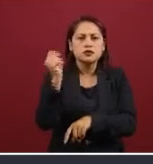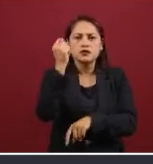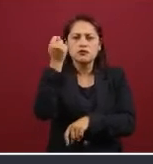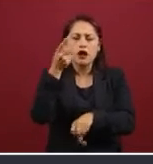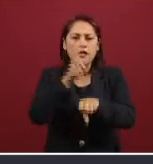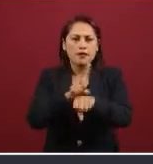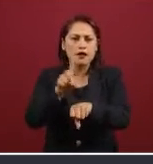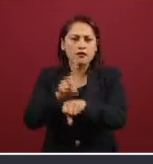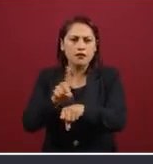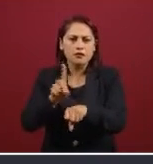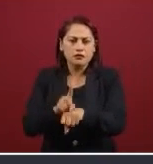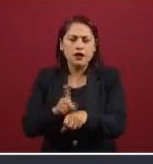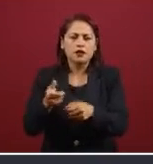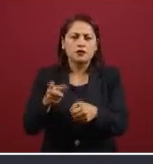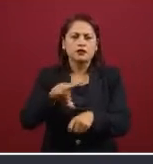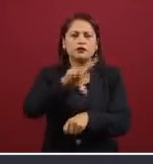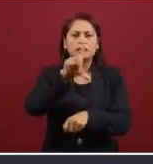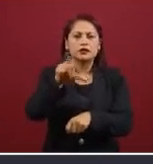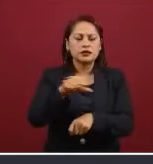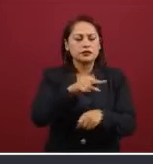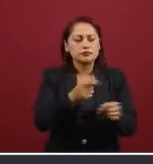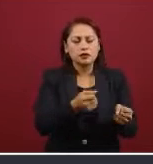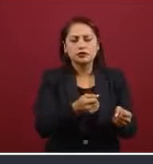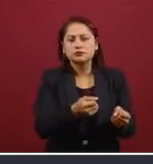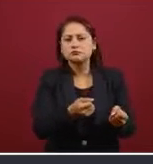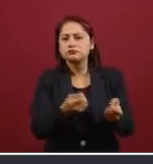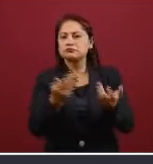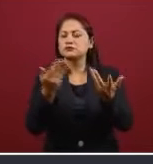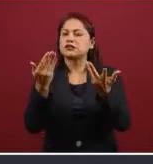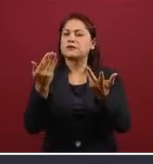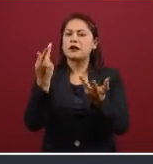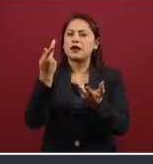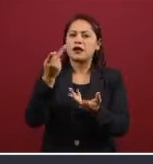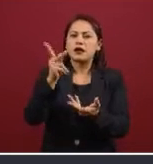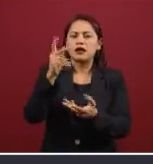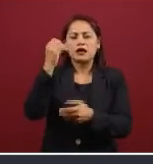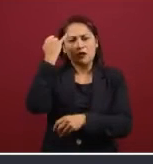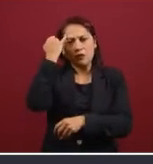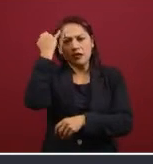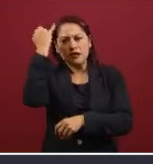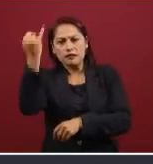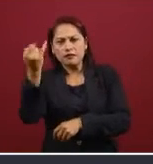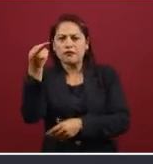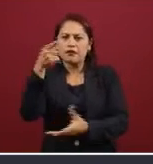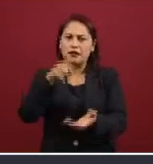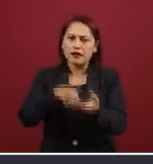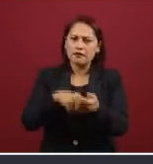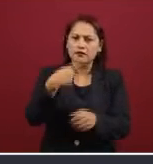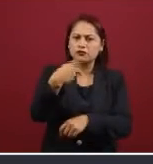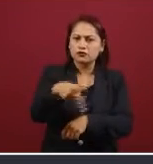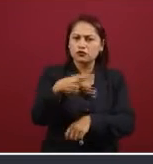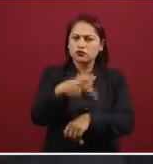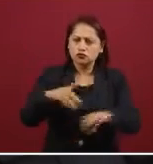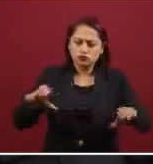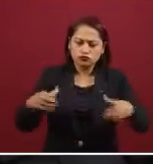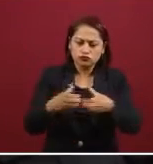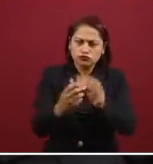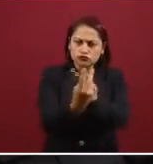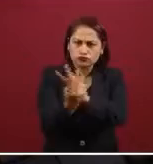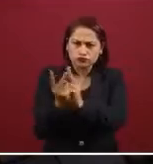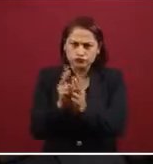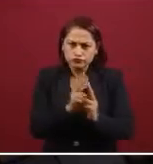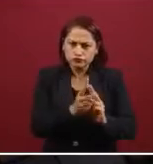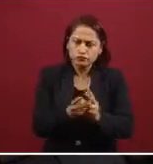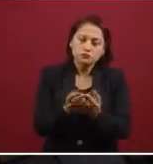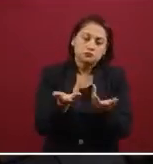posteriormente en sus propios barrios para programar o para reparar desde celulares, computadoras y aparatos de